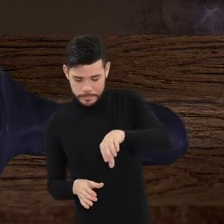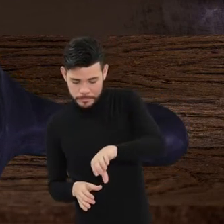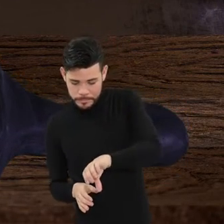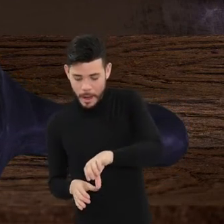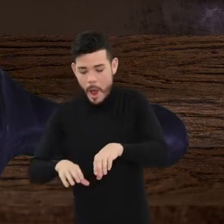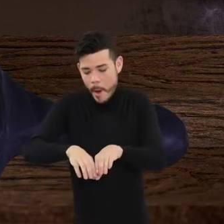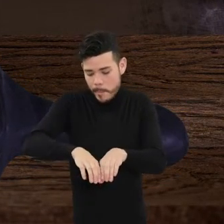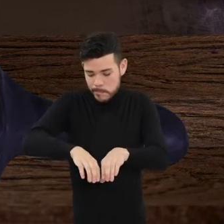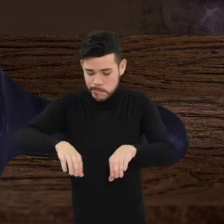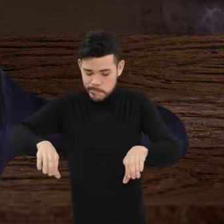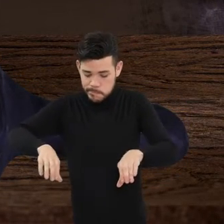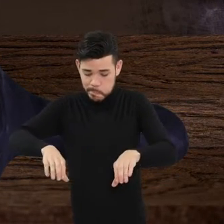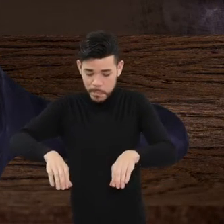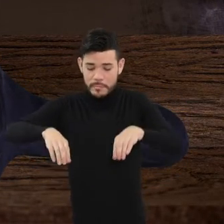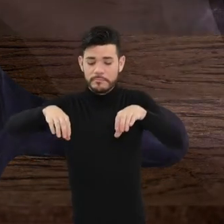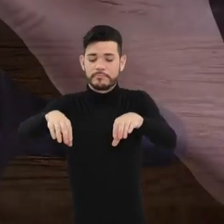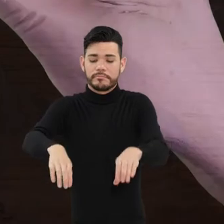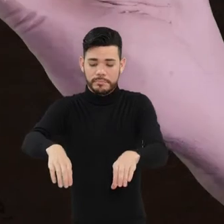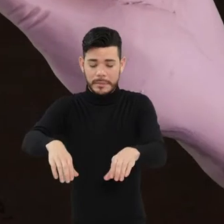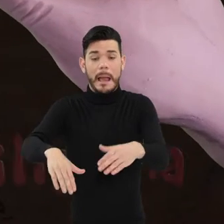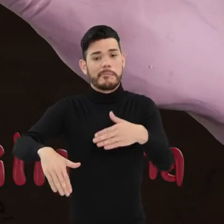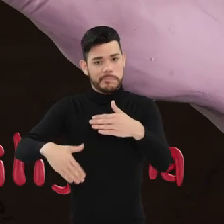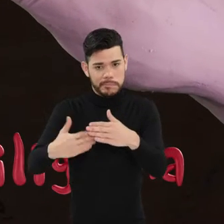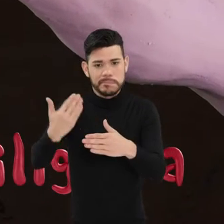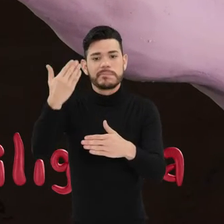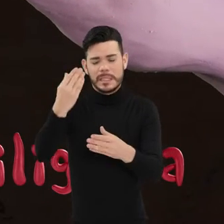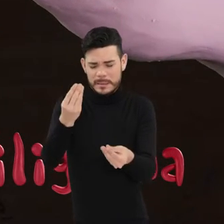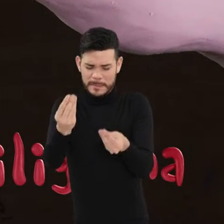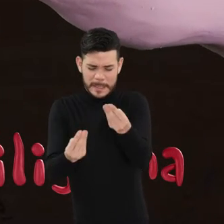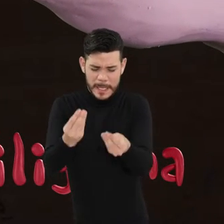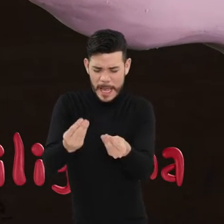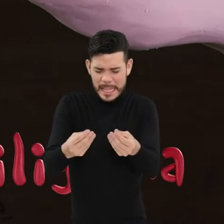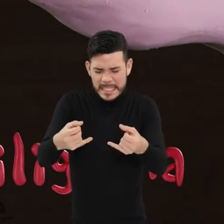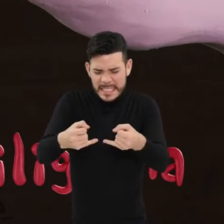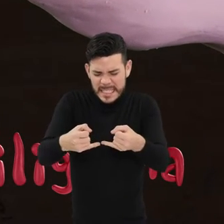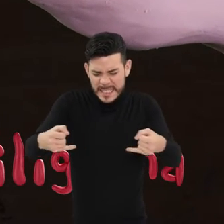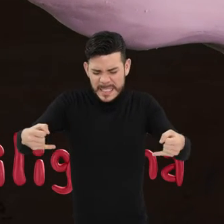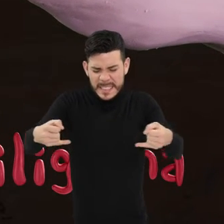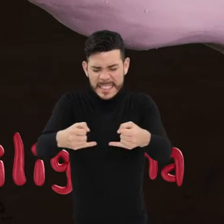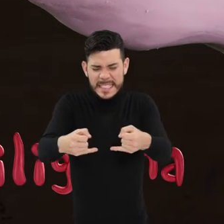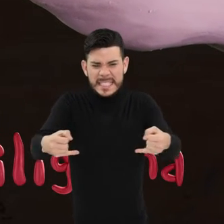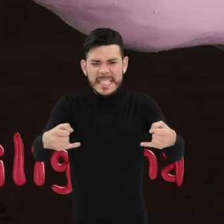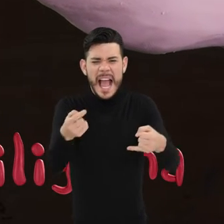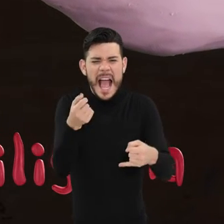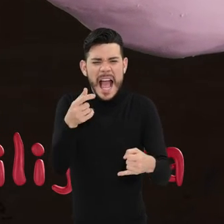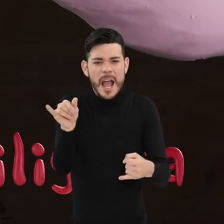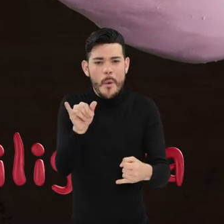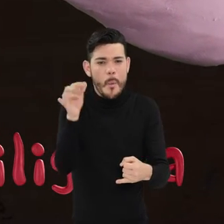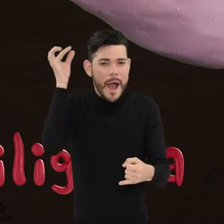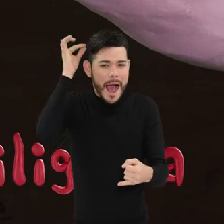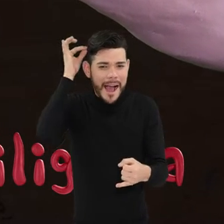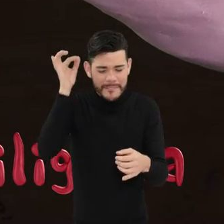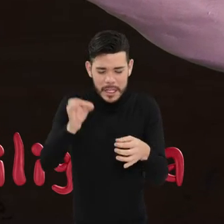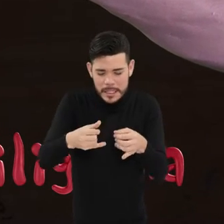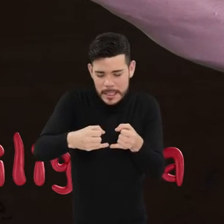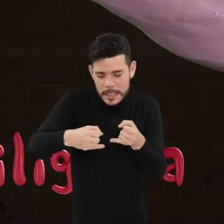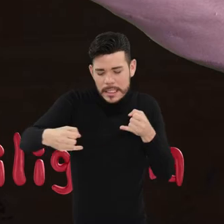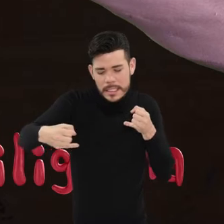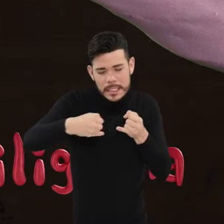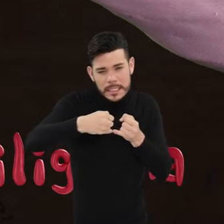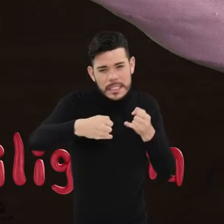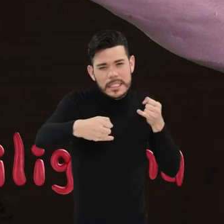lingote y a partir de allí empieza la laboriosa tarea de transformarlo en un hilo casi del grosor de un cabello.